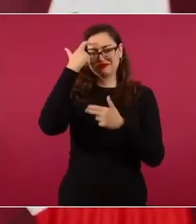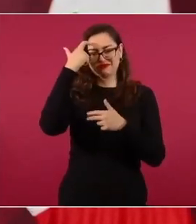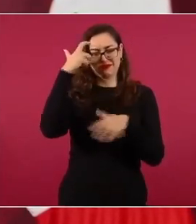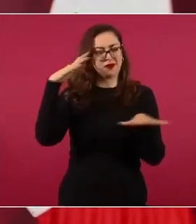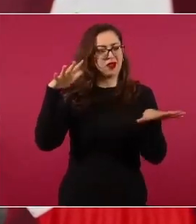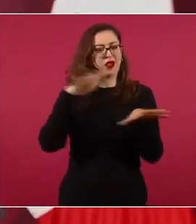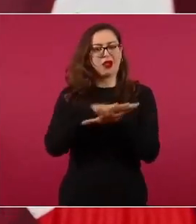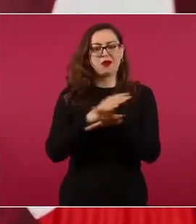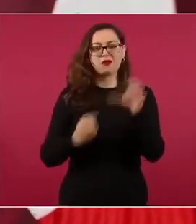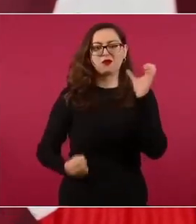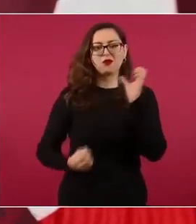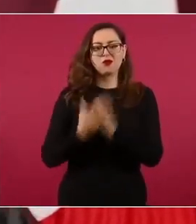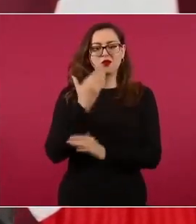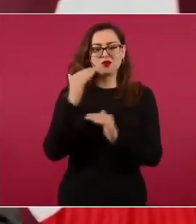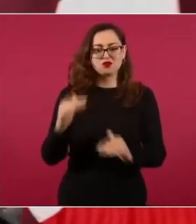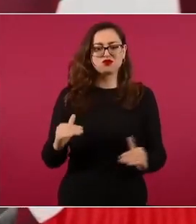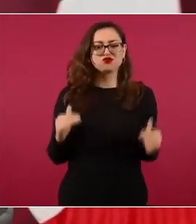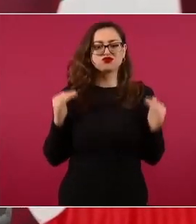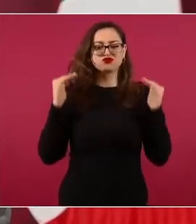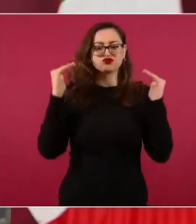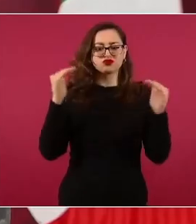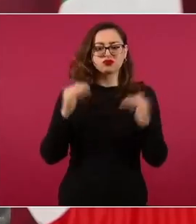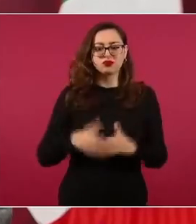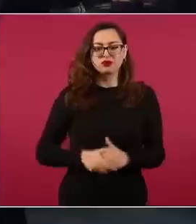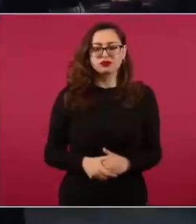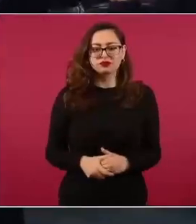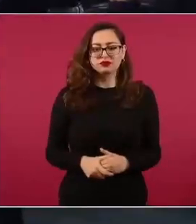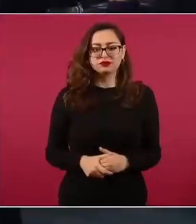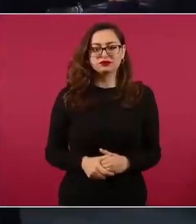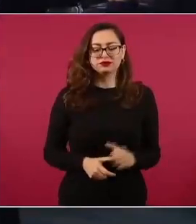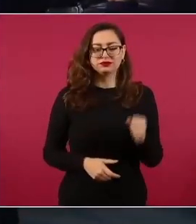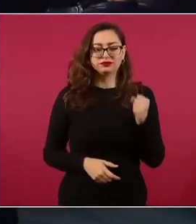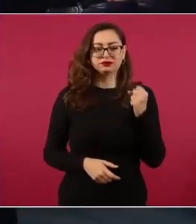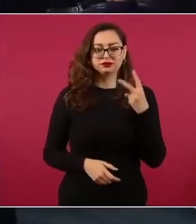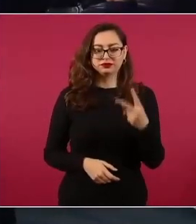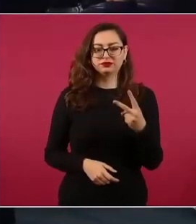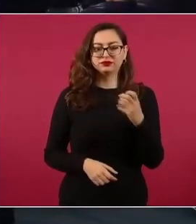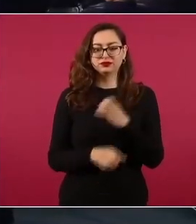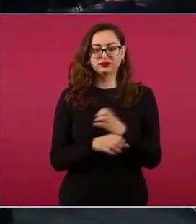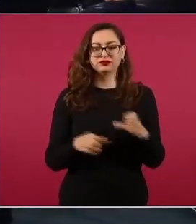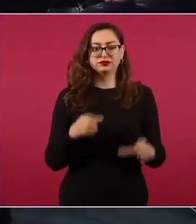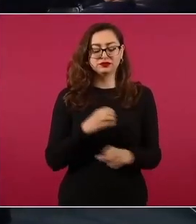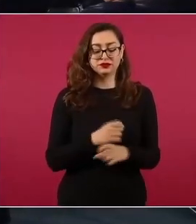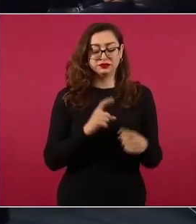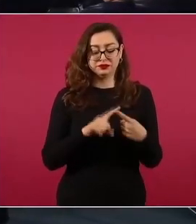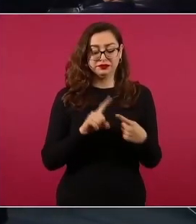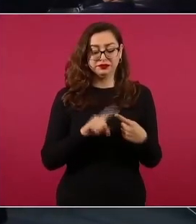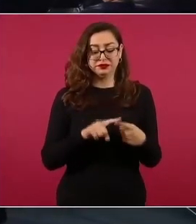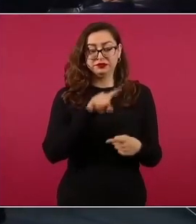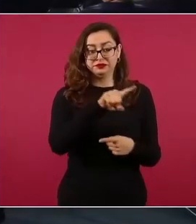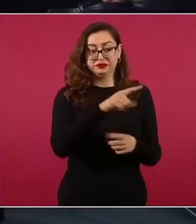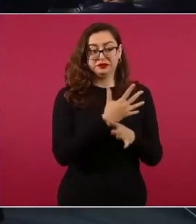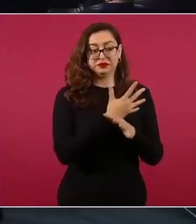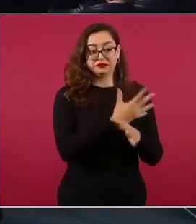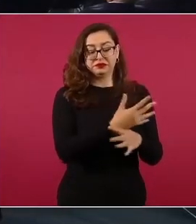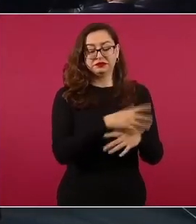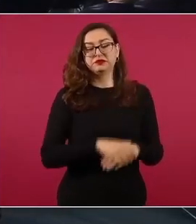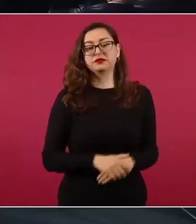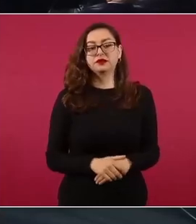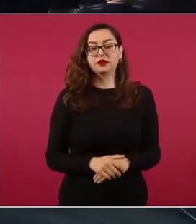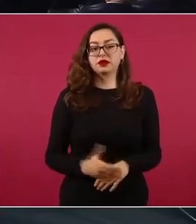Además, hay dos cosas, una que menciona, la no reelección,